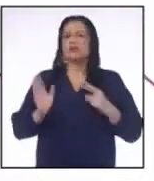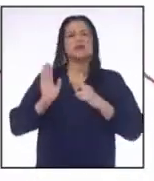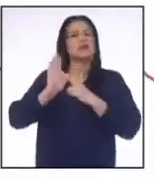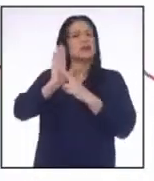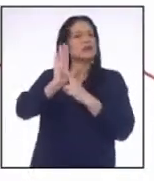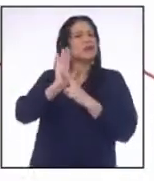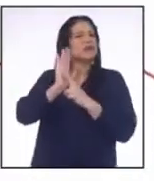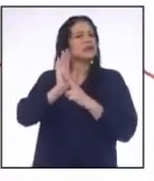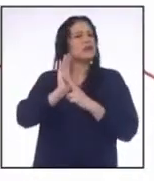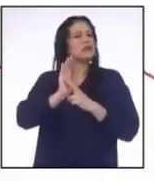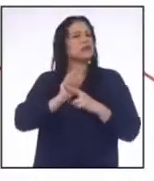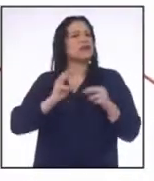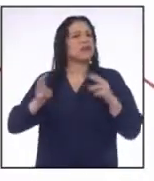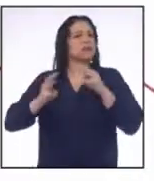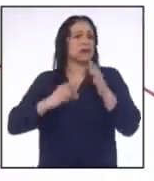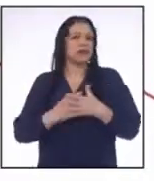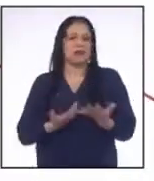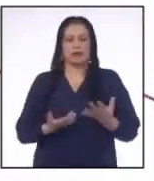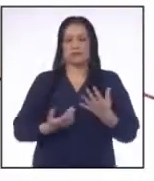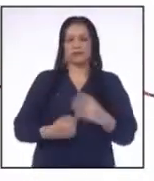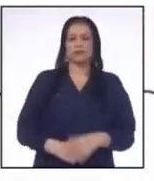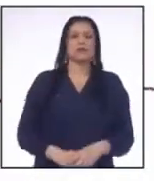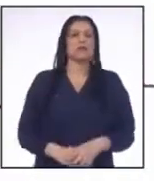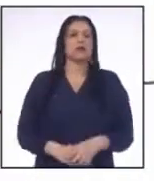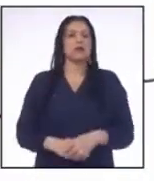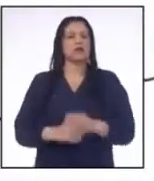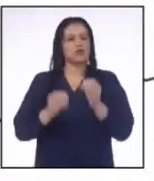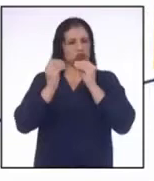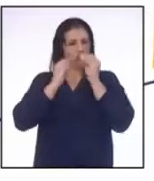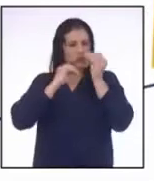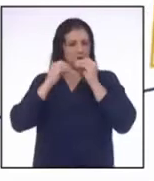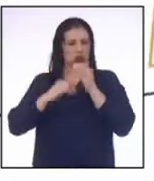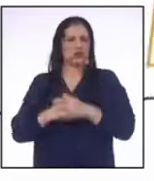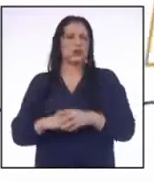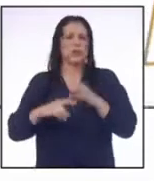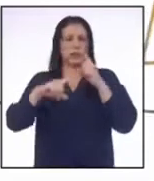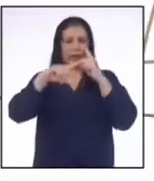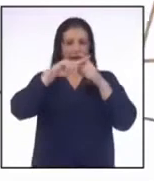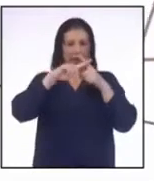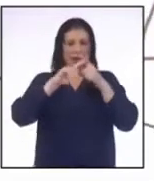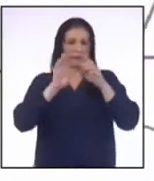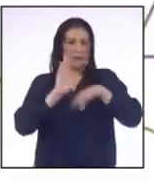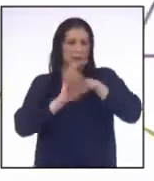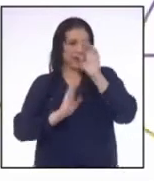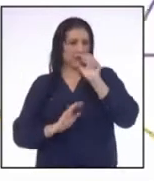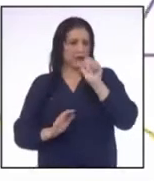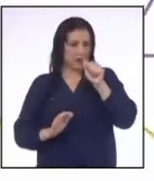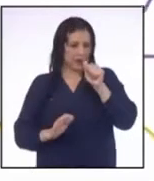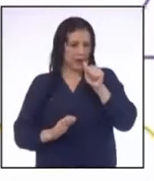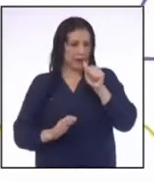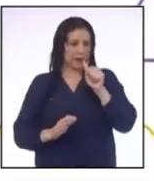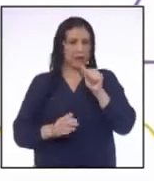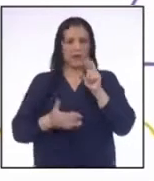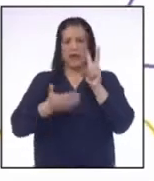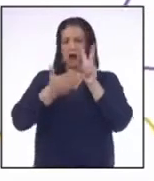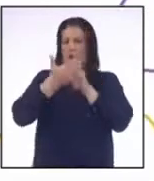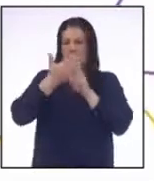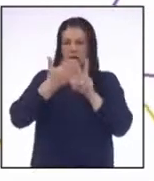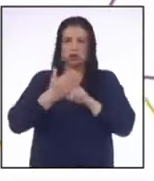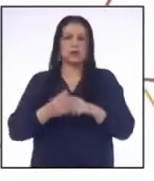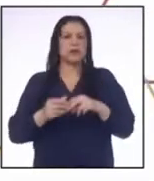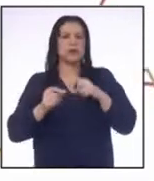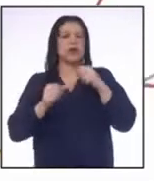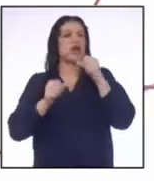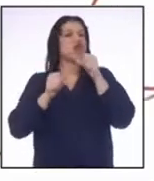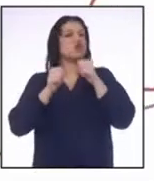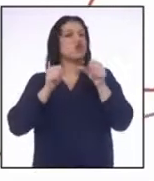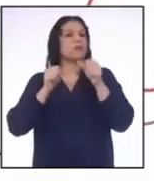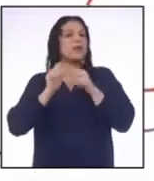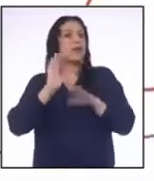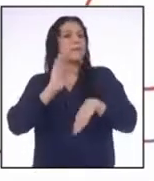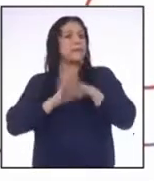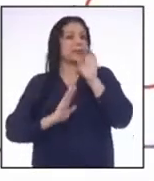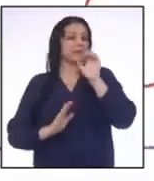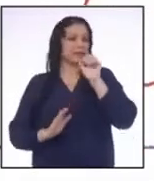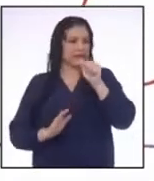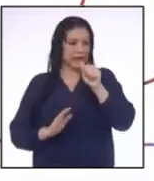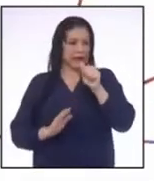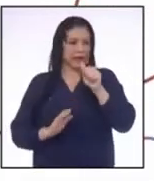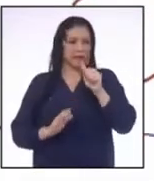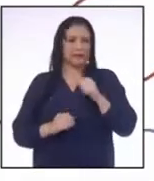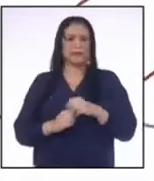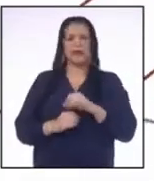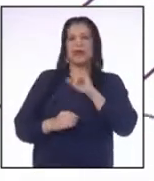representa en forma de intervalo Solución X es mayor que A Lectura Números mayores que A